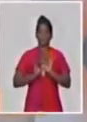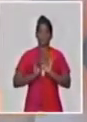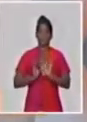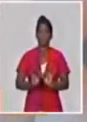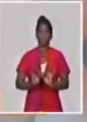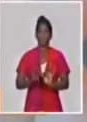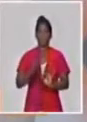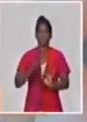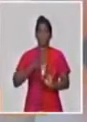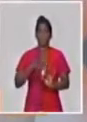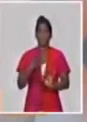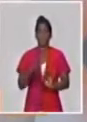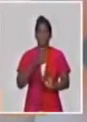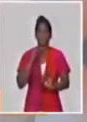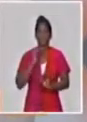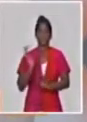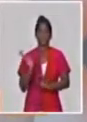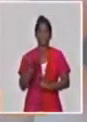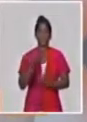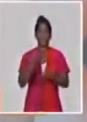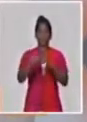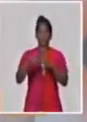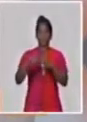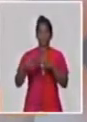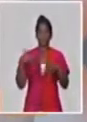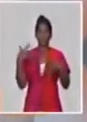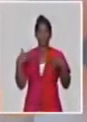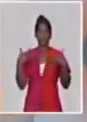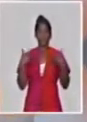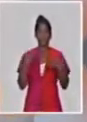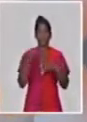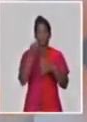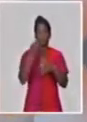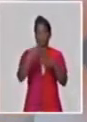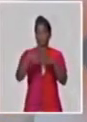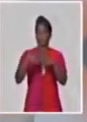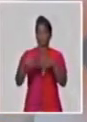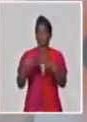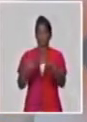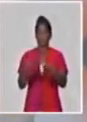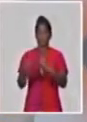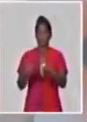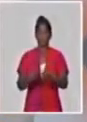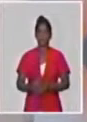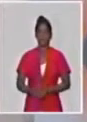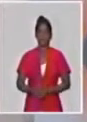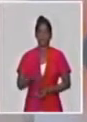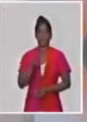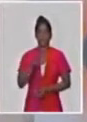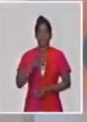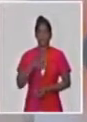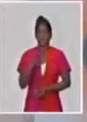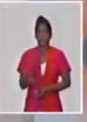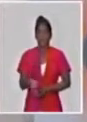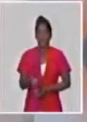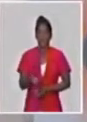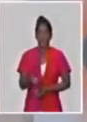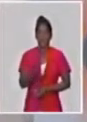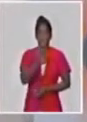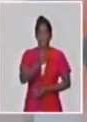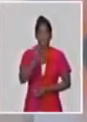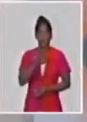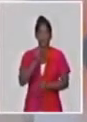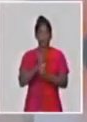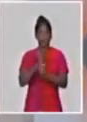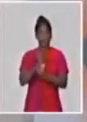gastronomía como para alojamientos, recreación y venta de alimentos, que consiste en que tantos clientes, usuarios como trabajadores tienen establecido para